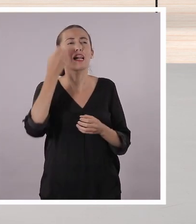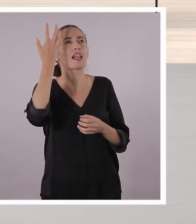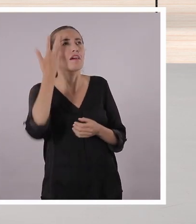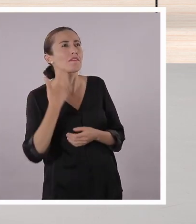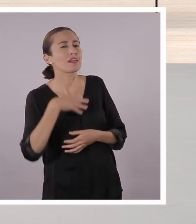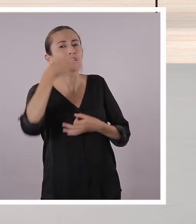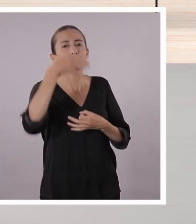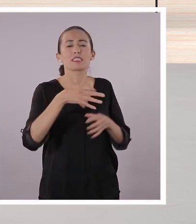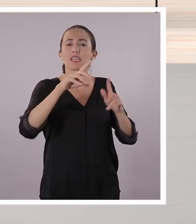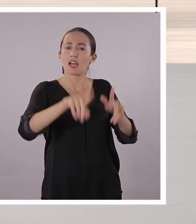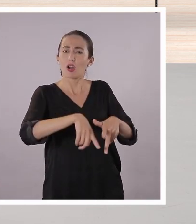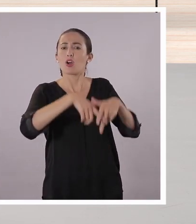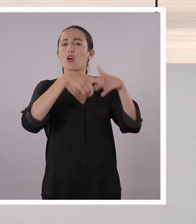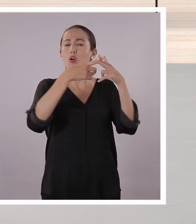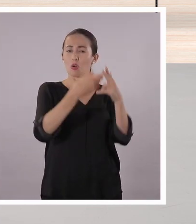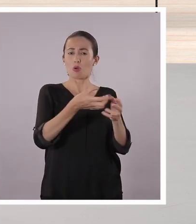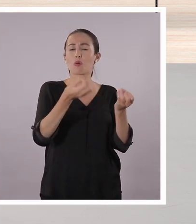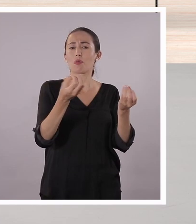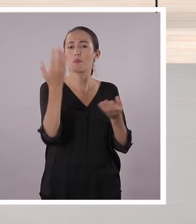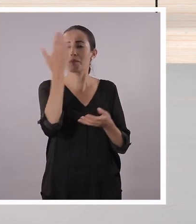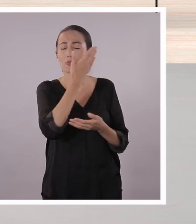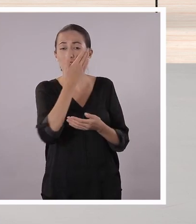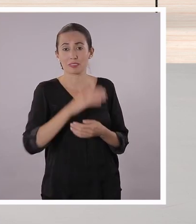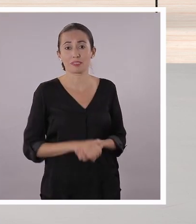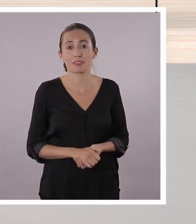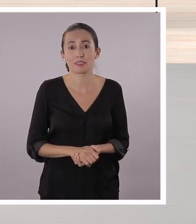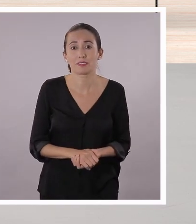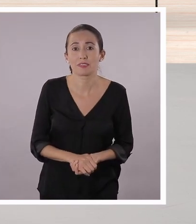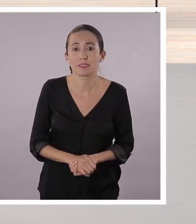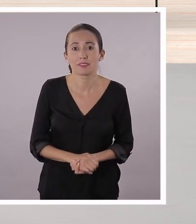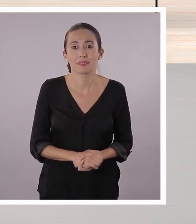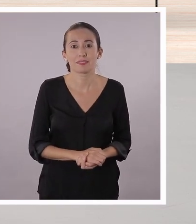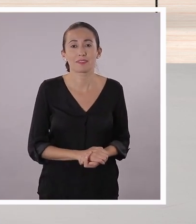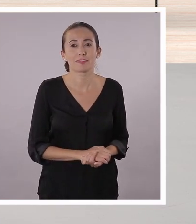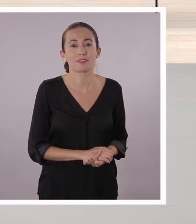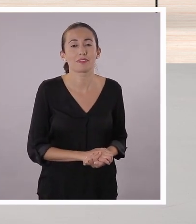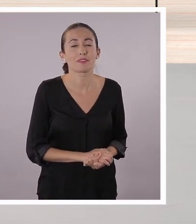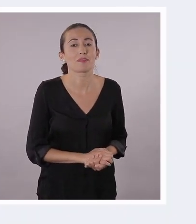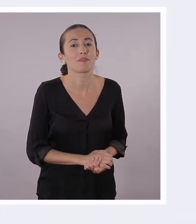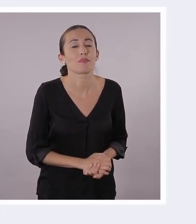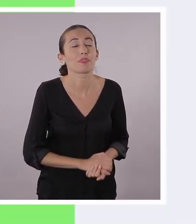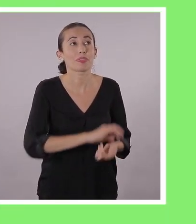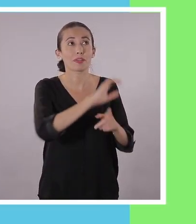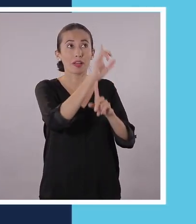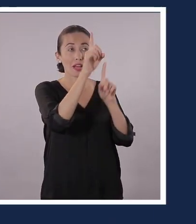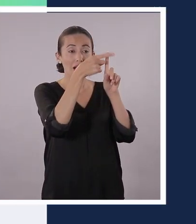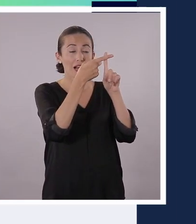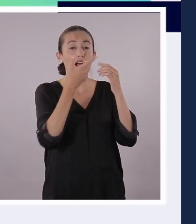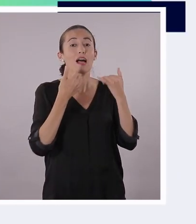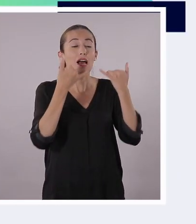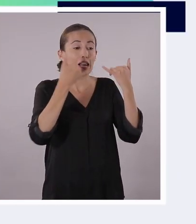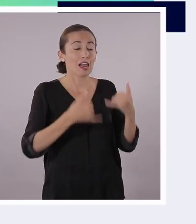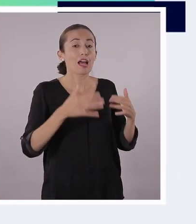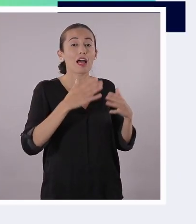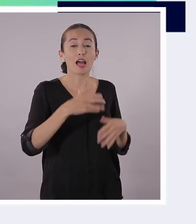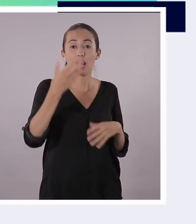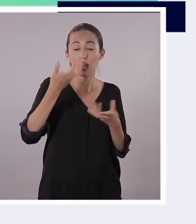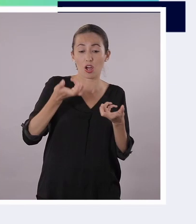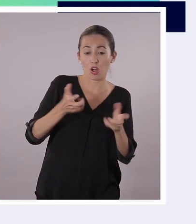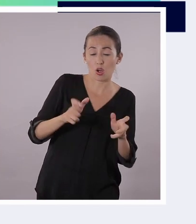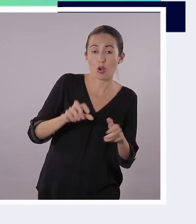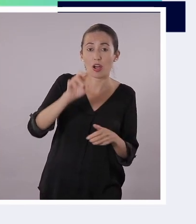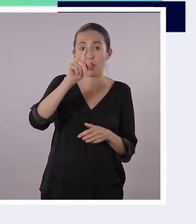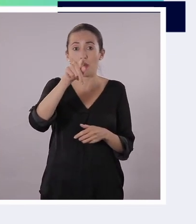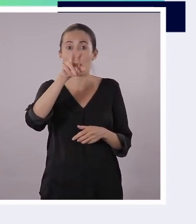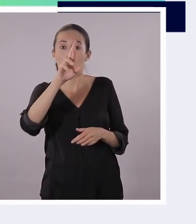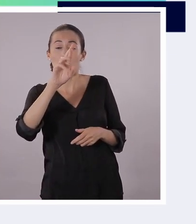exactamente la fecha en la que se dieron esas primeras transmisiones? La primera radiodifusora fue Radio